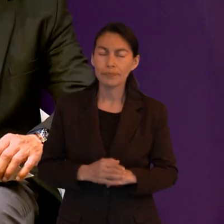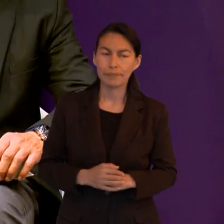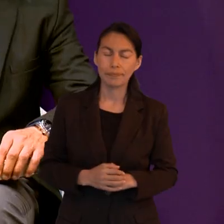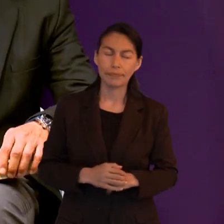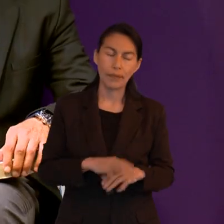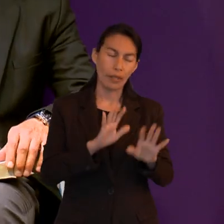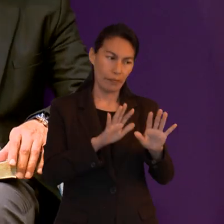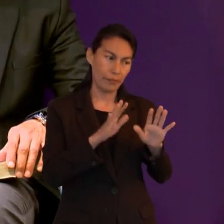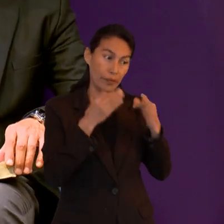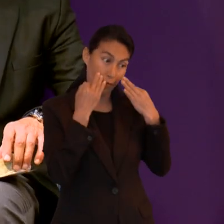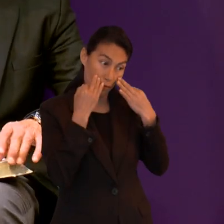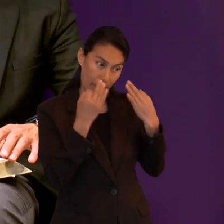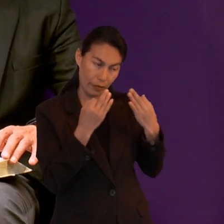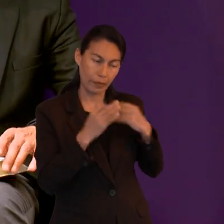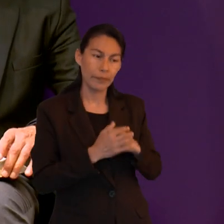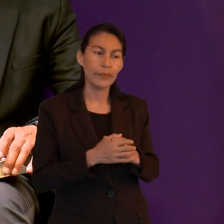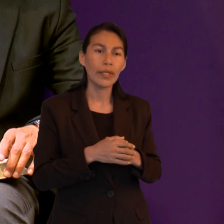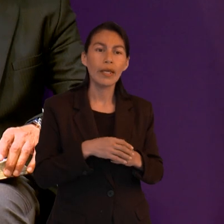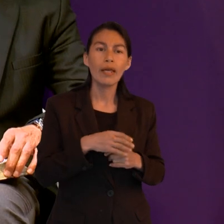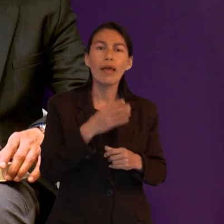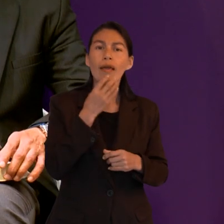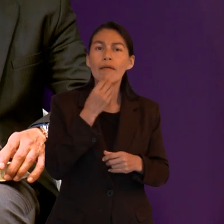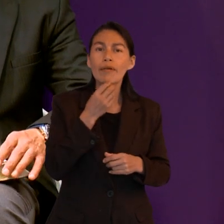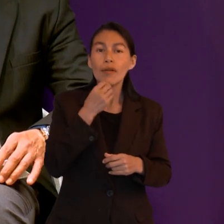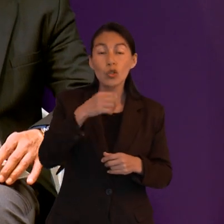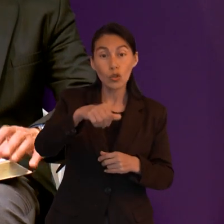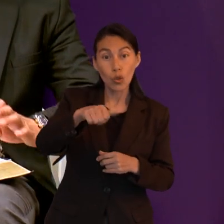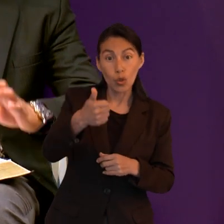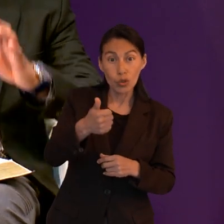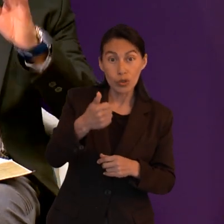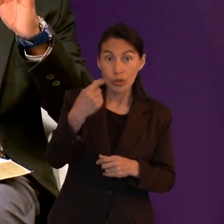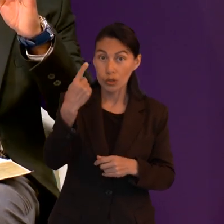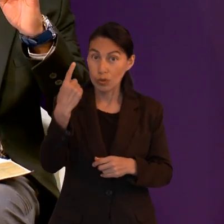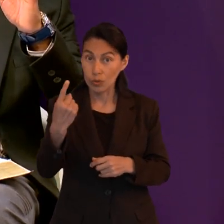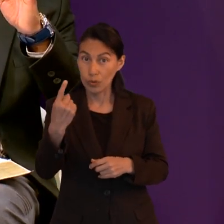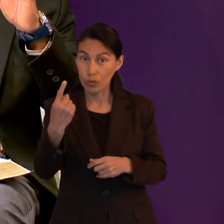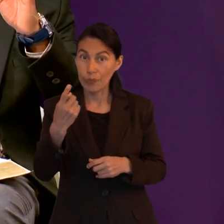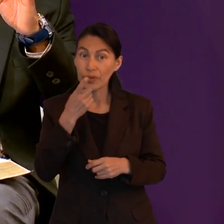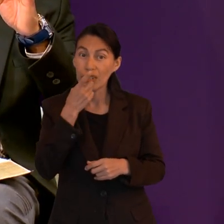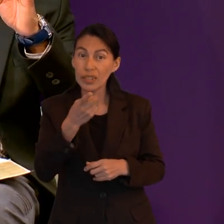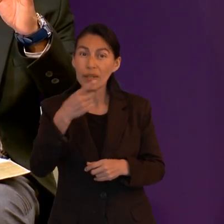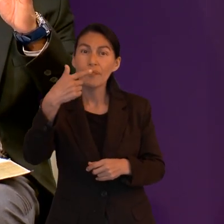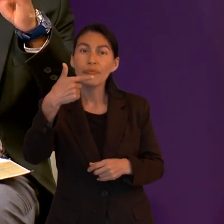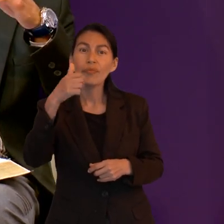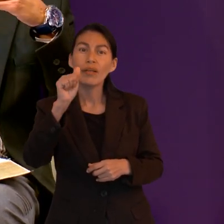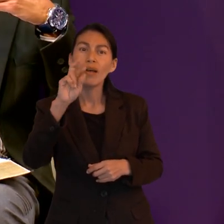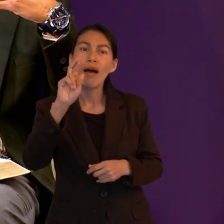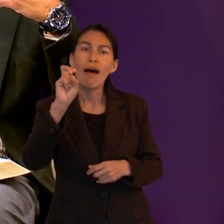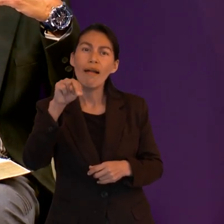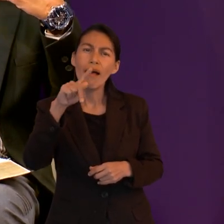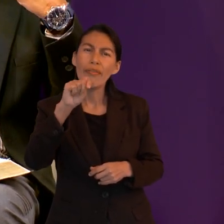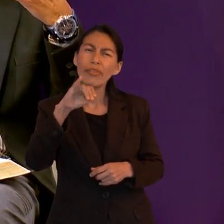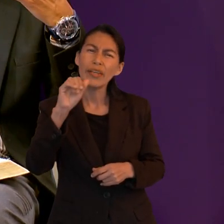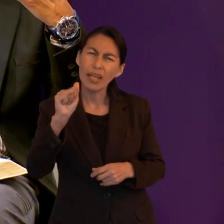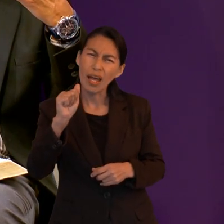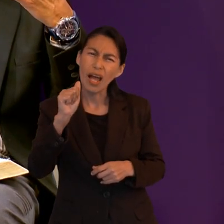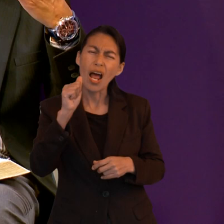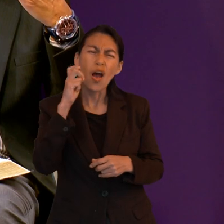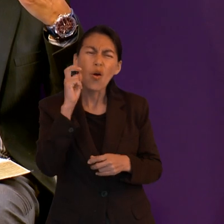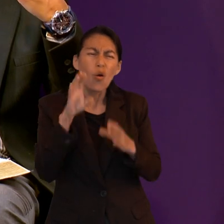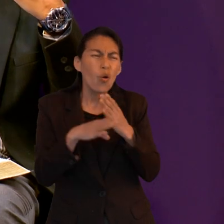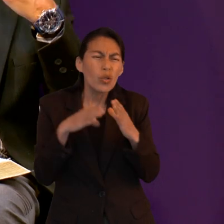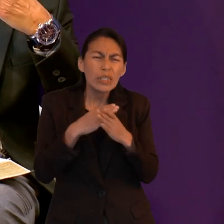Déjame decirte, Beth, que Hebreos 11.1 habla de una garantía de lo que se espera,